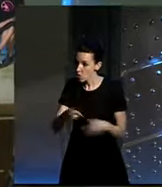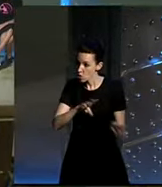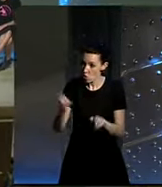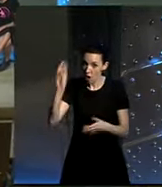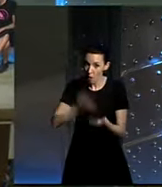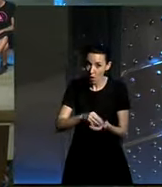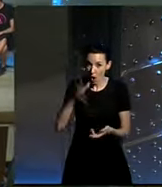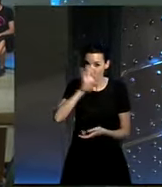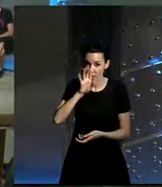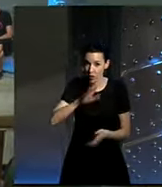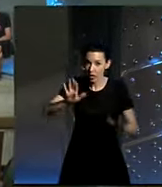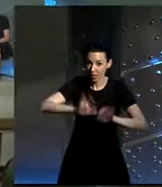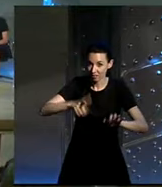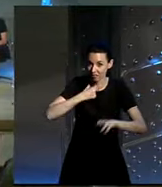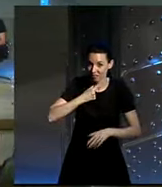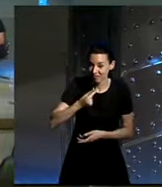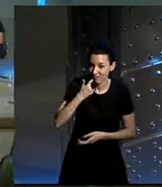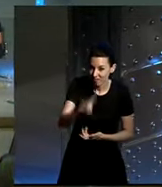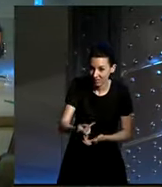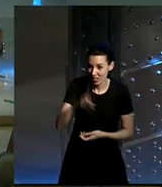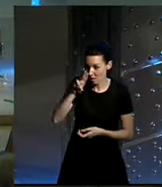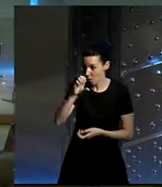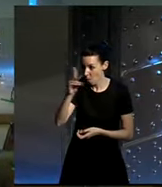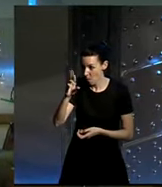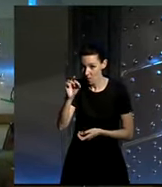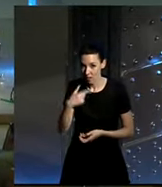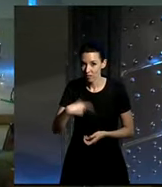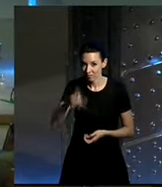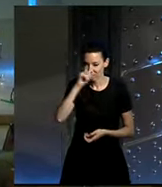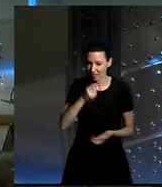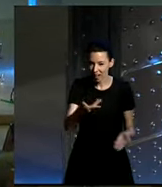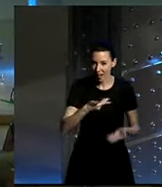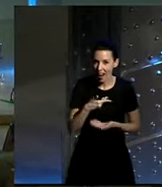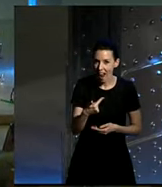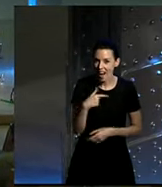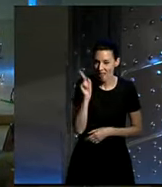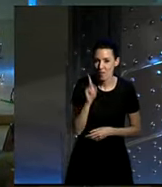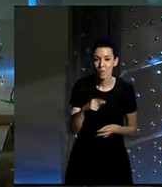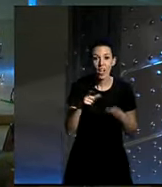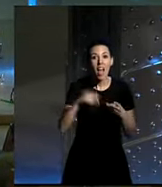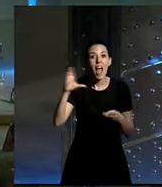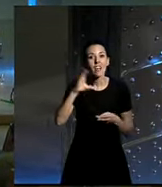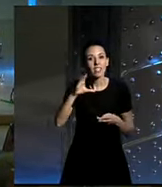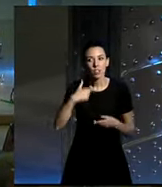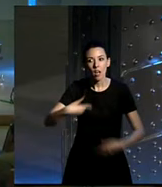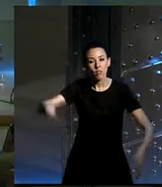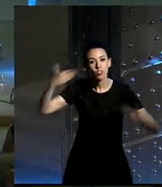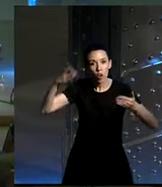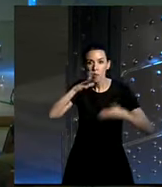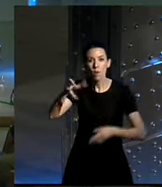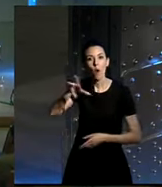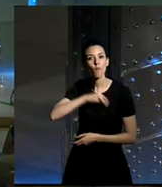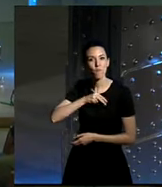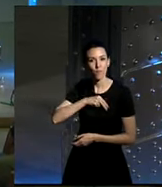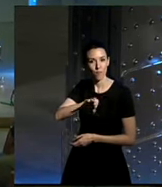anécdotas de estas tan divertidas con las que cuentas lo tengo me lo han regalado Cristina enhorabuena por tu premio